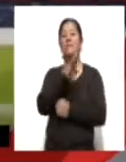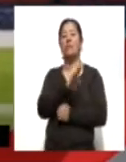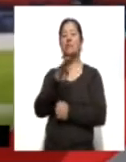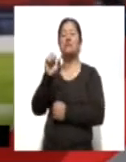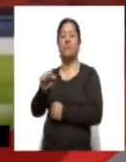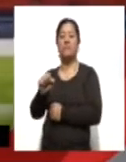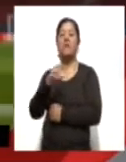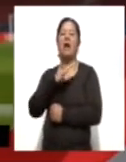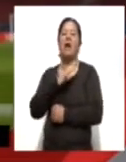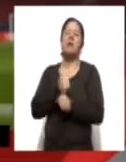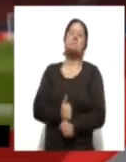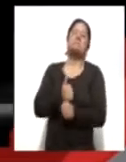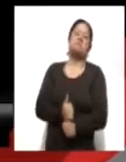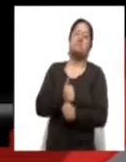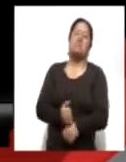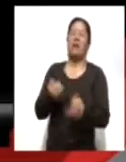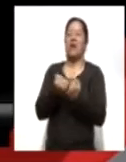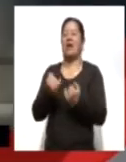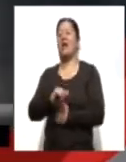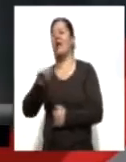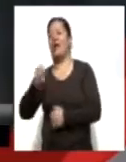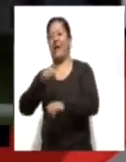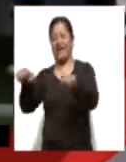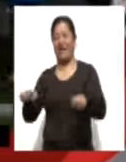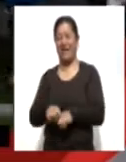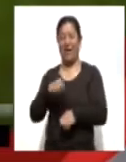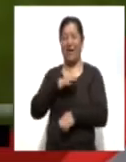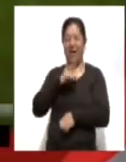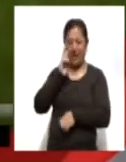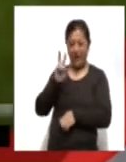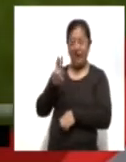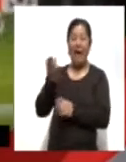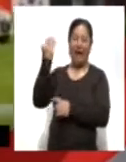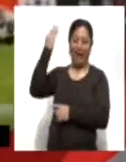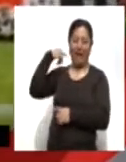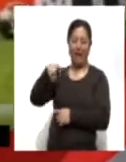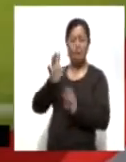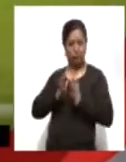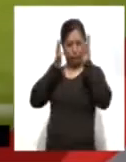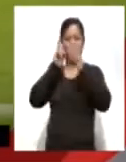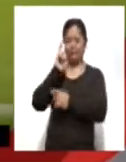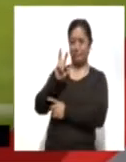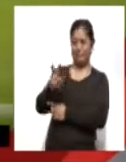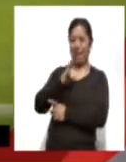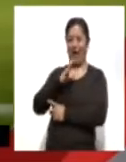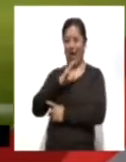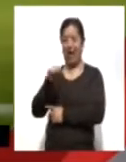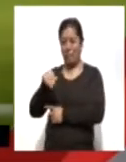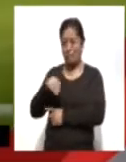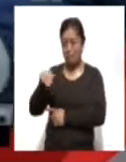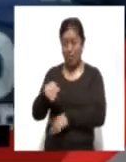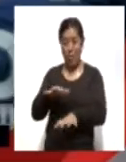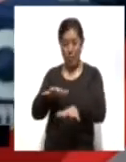como víctimas, así como Atalanta y Red Bull Leipzig, estos últimos que la temporada pasada sorprendieron al planeta tras desempeñarse como caballos